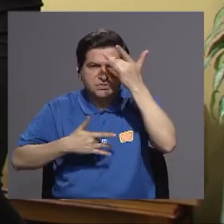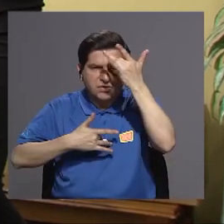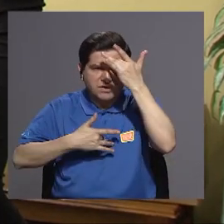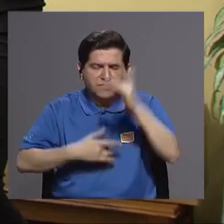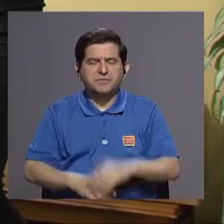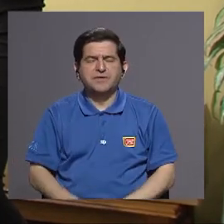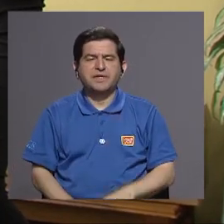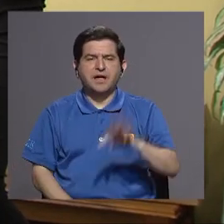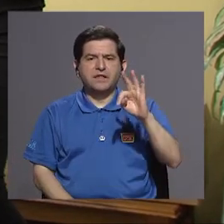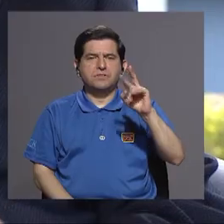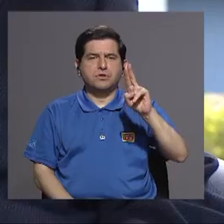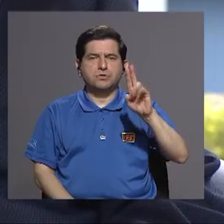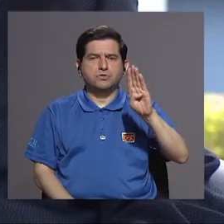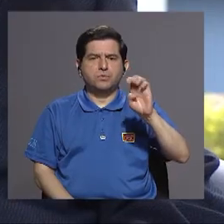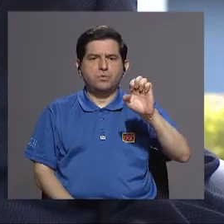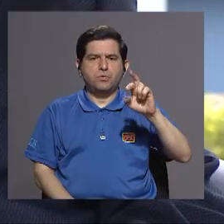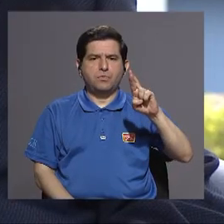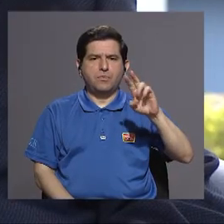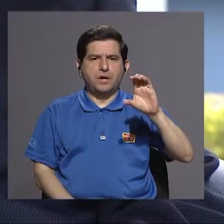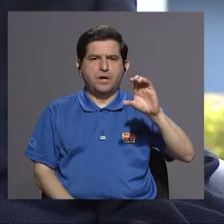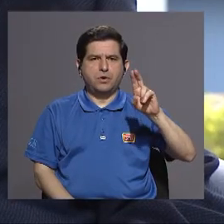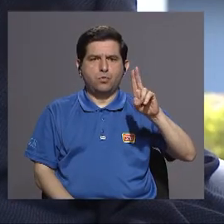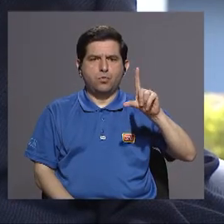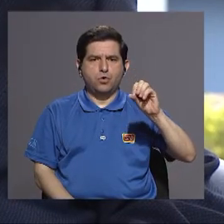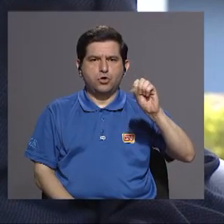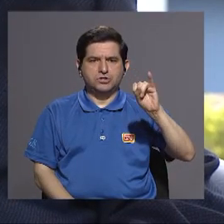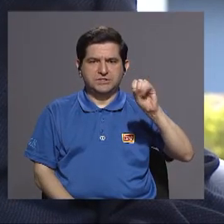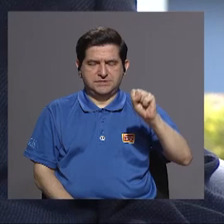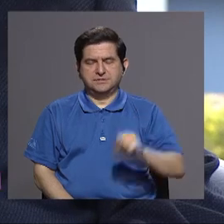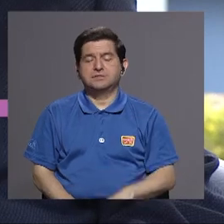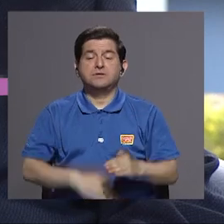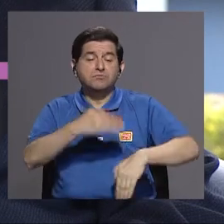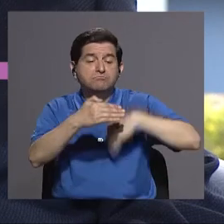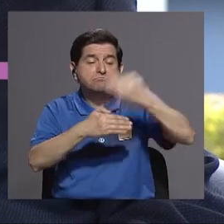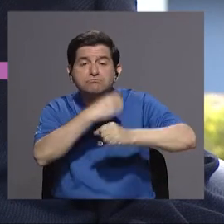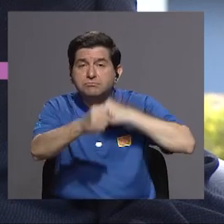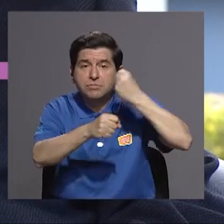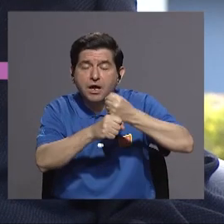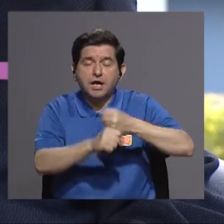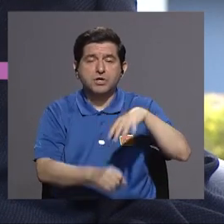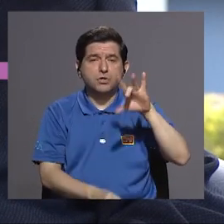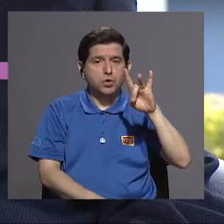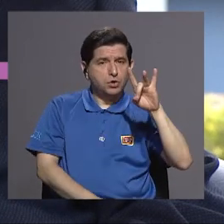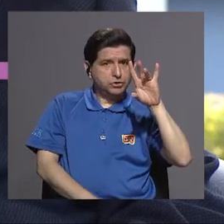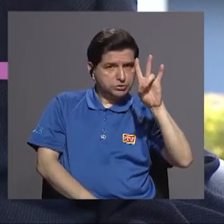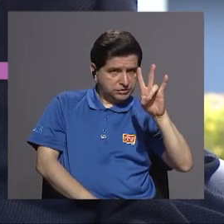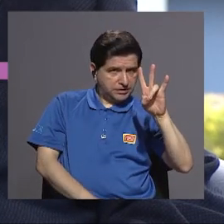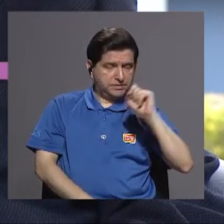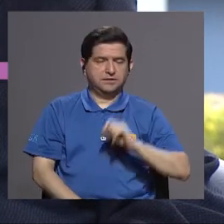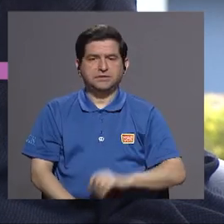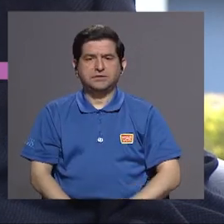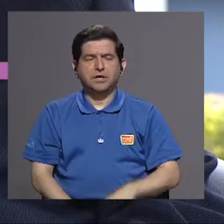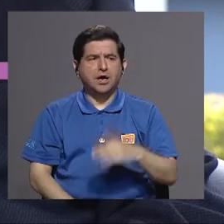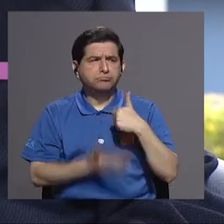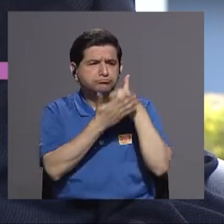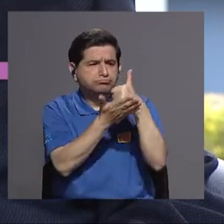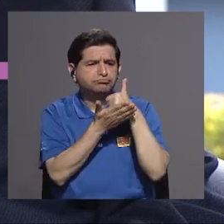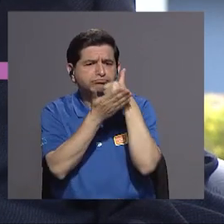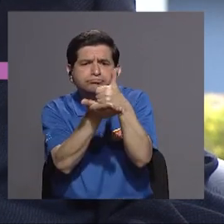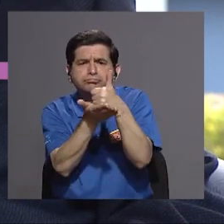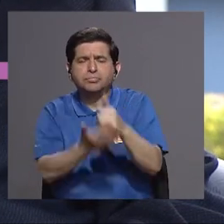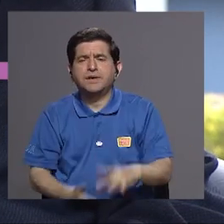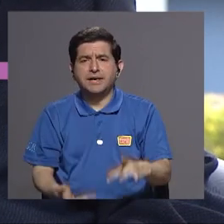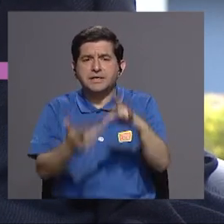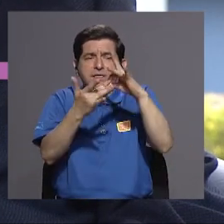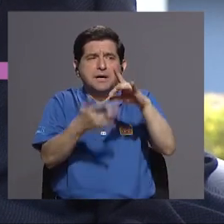tuberculosis posteriormente en el año 87 colaboramos con